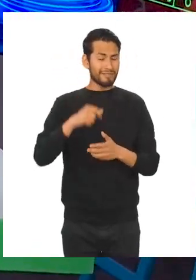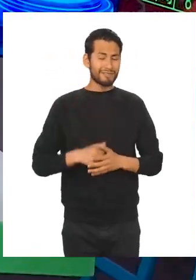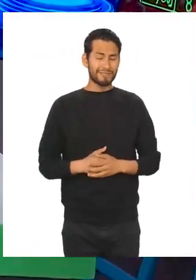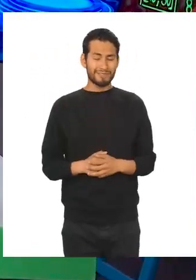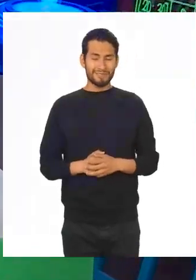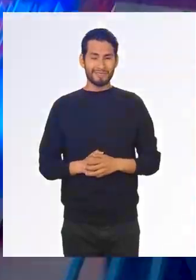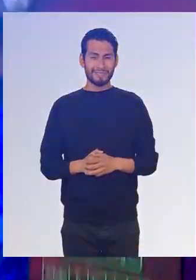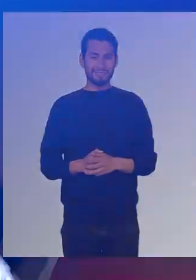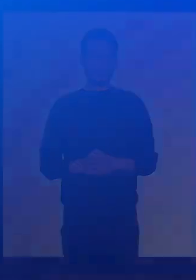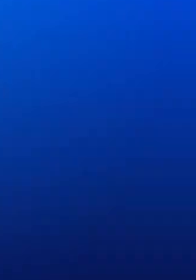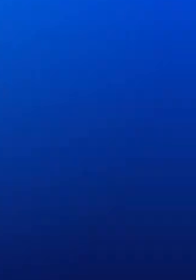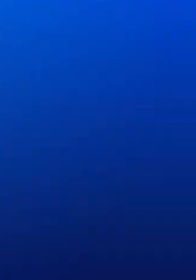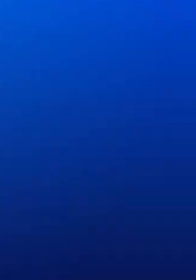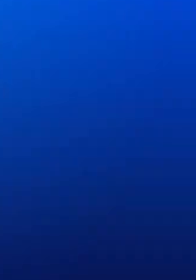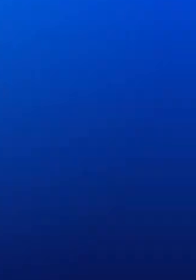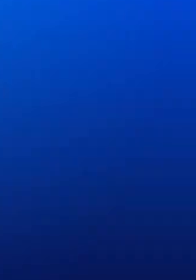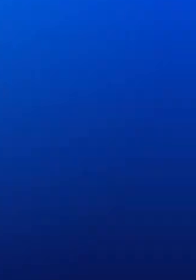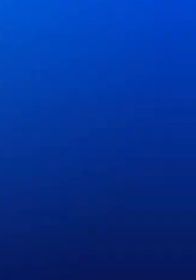¡Retomemos!